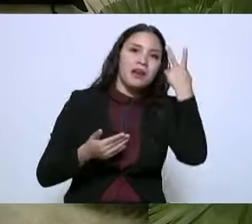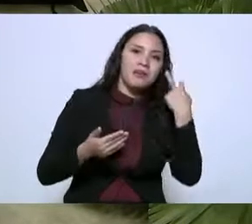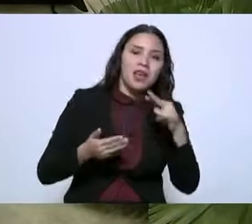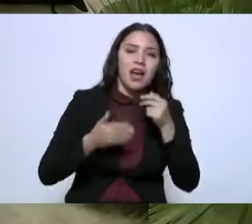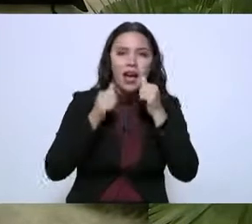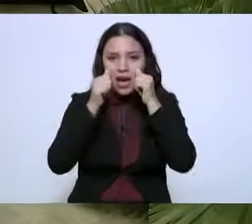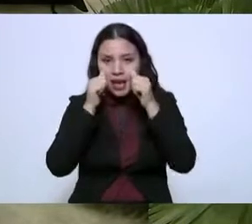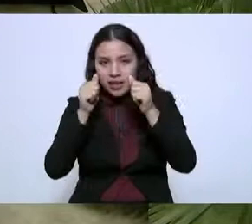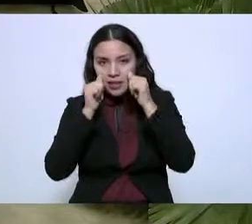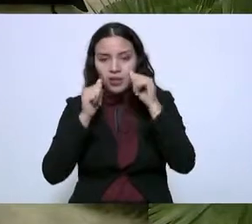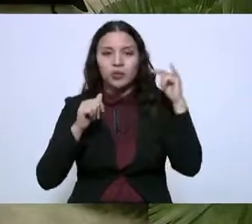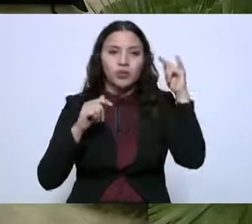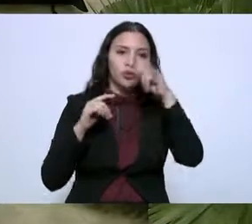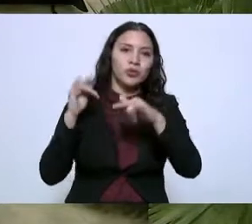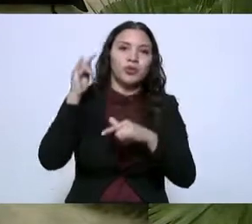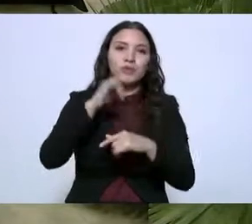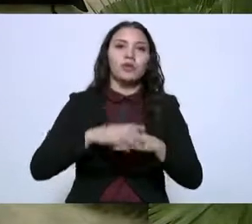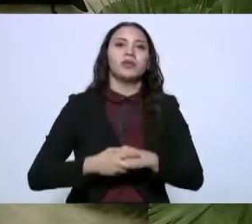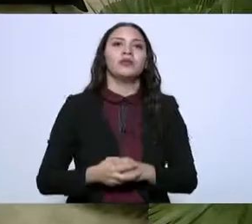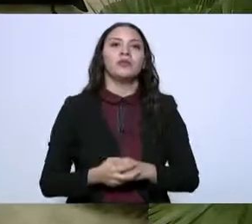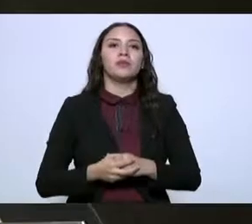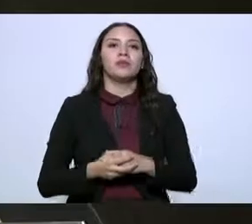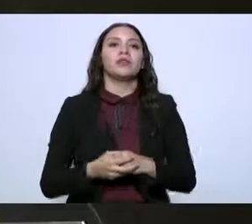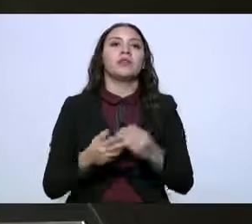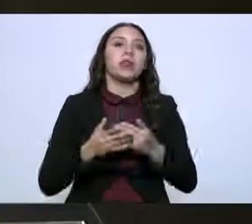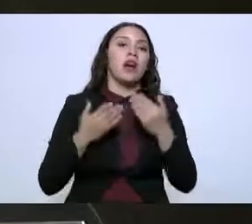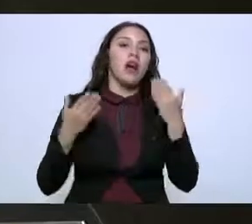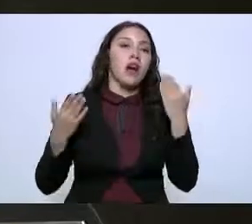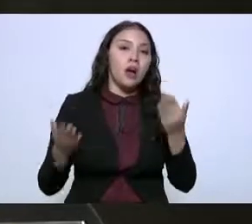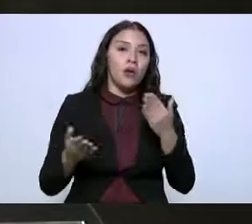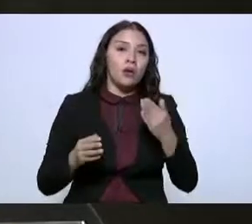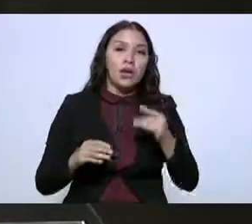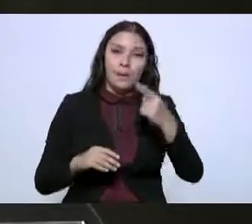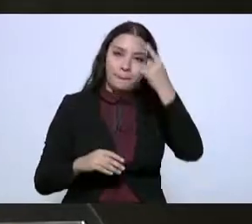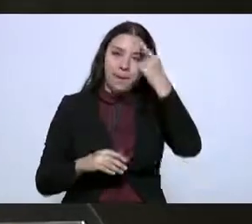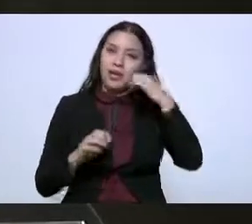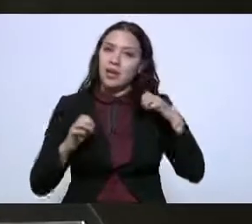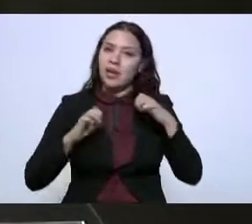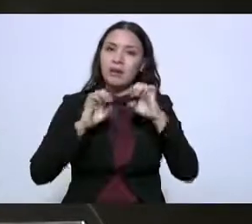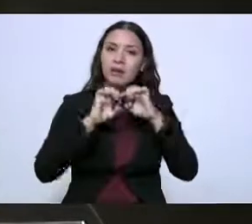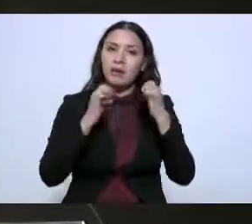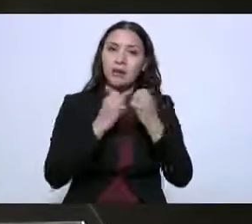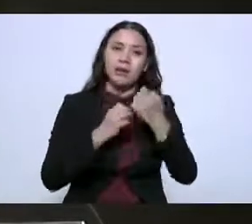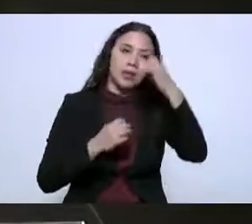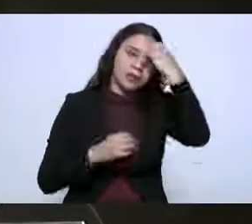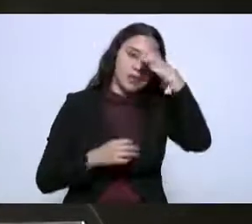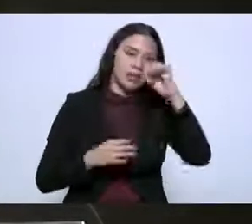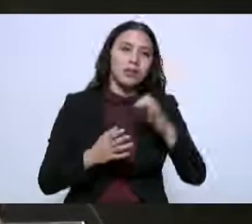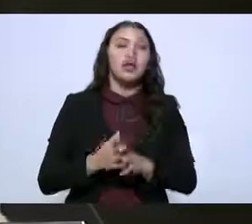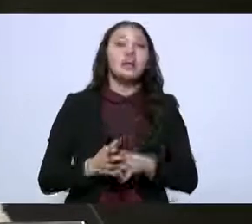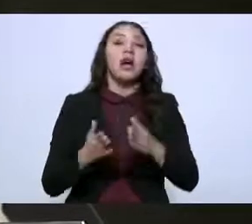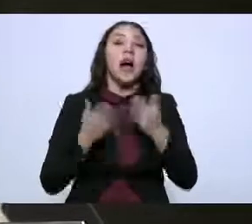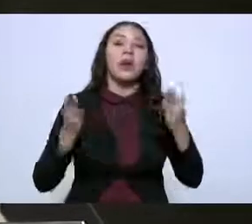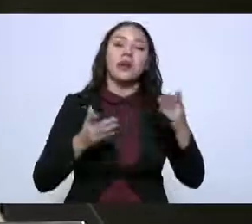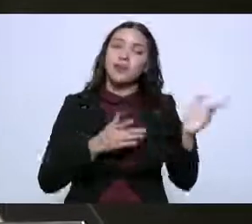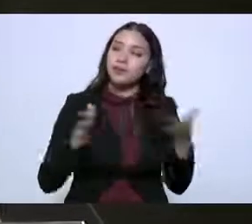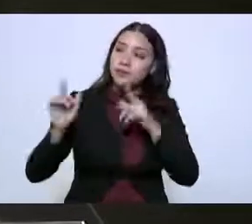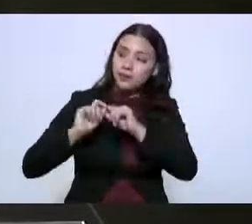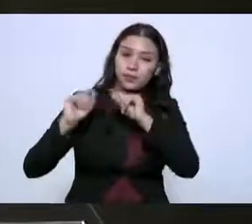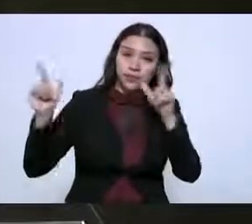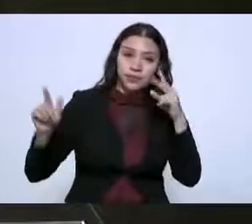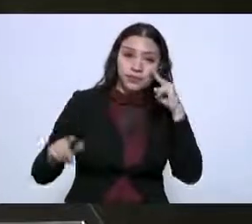líneas aéreas transportistas habrán también eventos conversando con los expertos en el siguiente